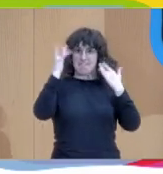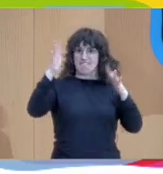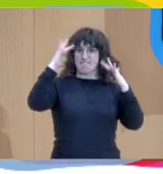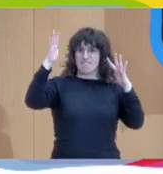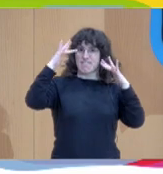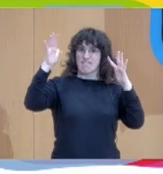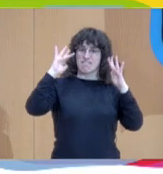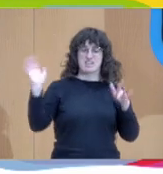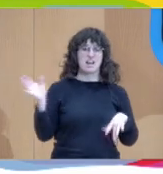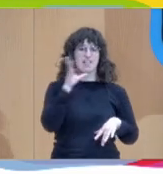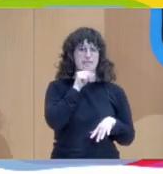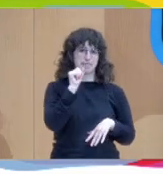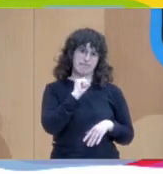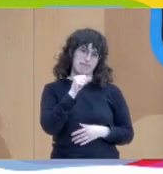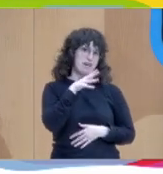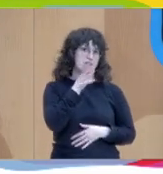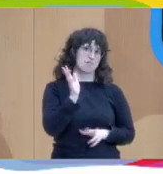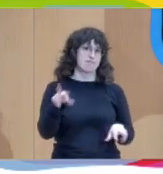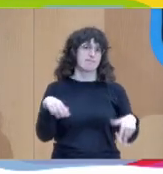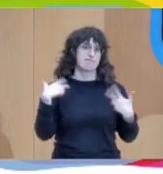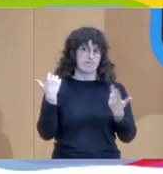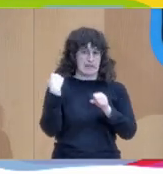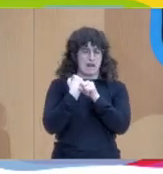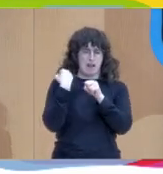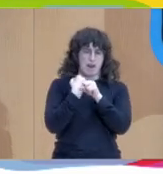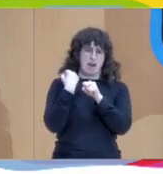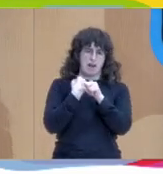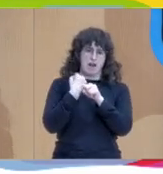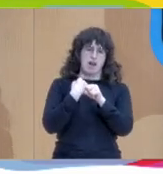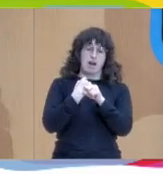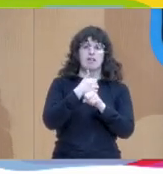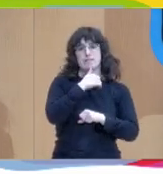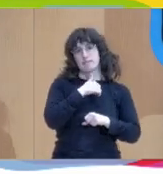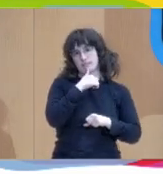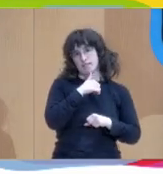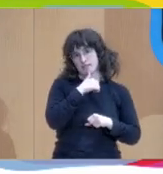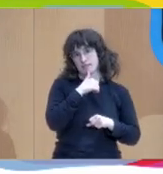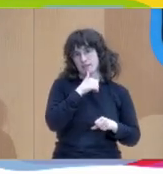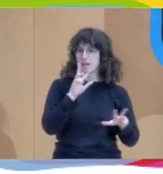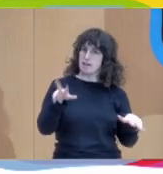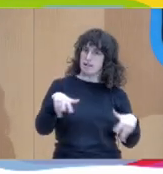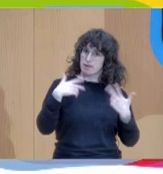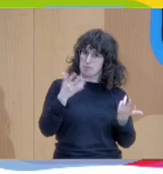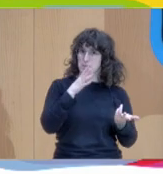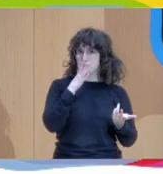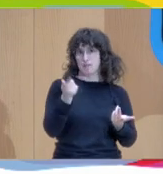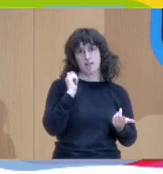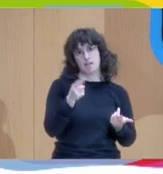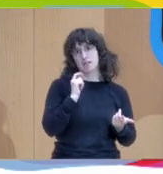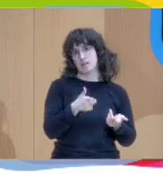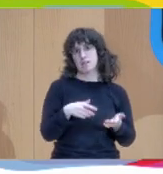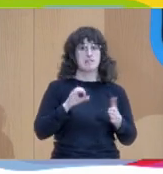sobrellevar el gran volumen de trabajo que tenemos en nuestros servicios que muchas veces nos sobrepasa.